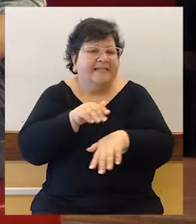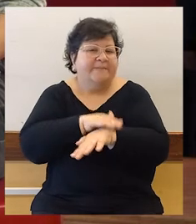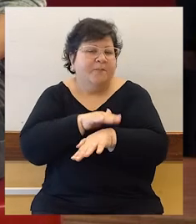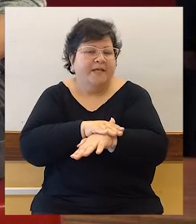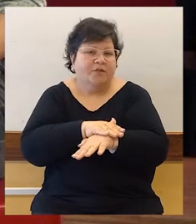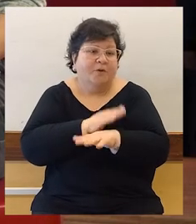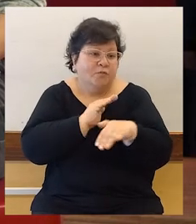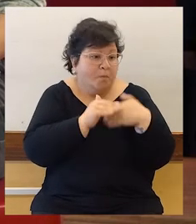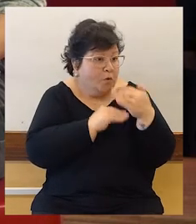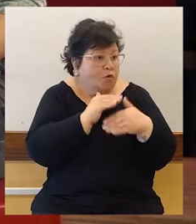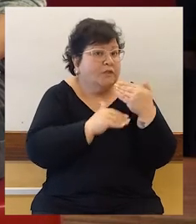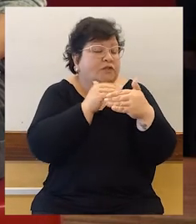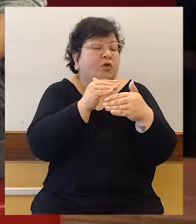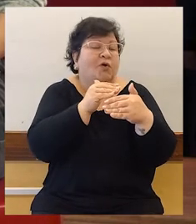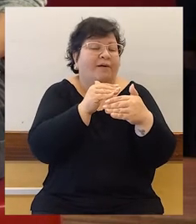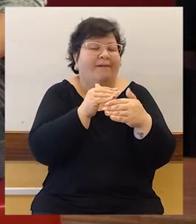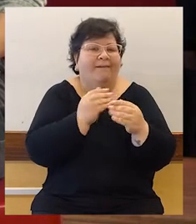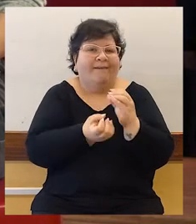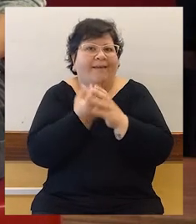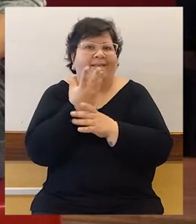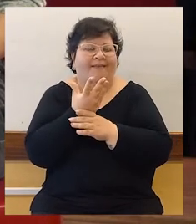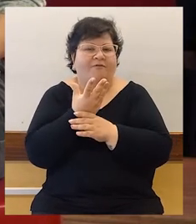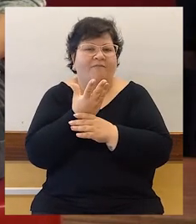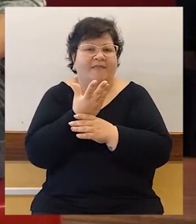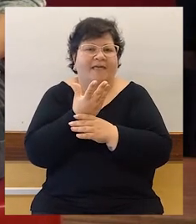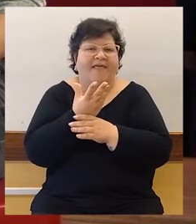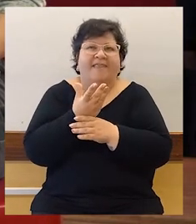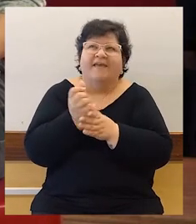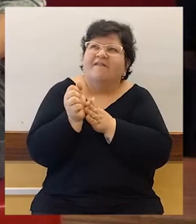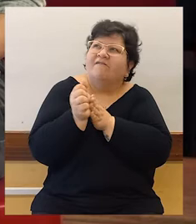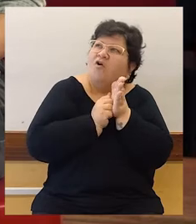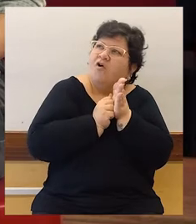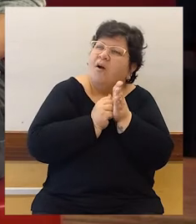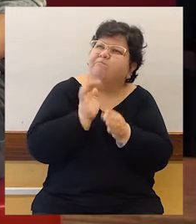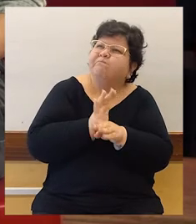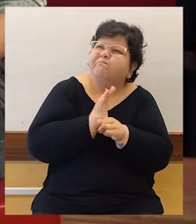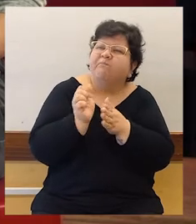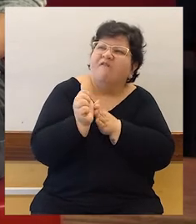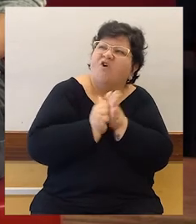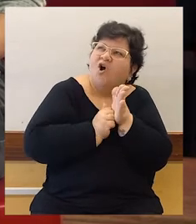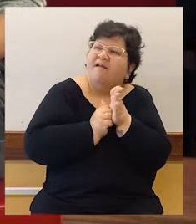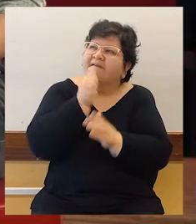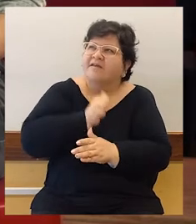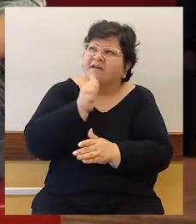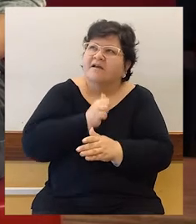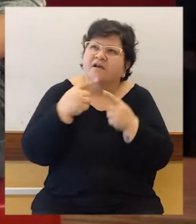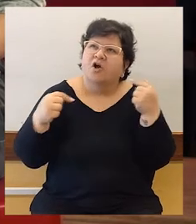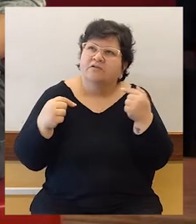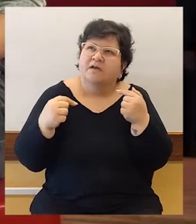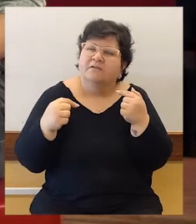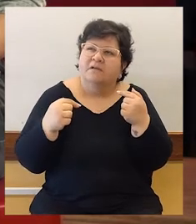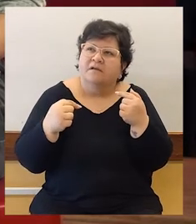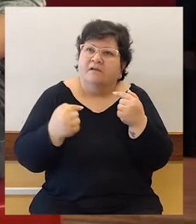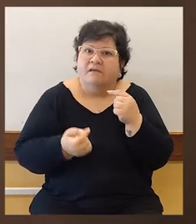es un proceso creativo. De borrar lo viejo o transformar lo viejo en algo